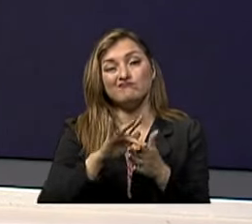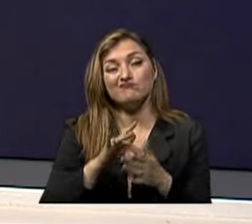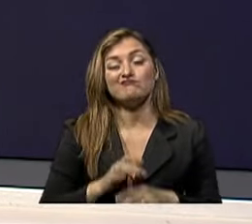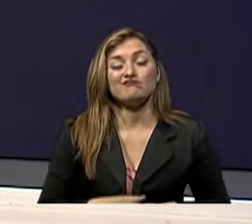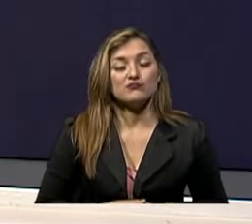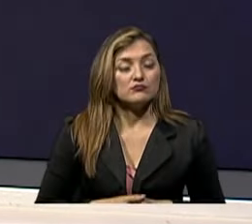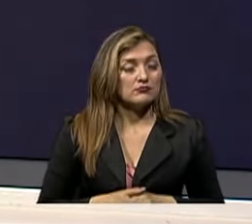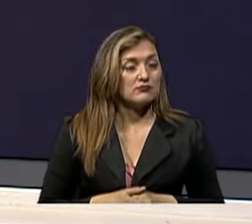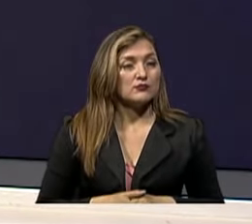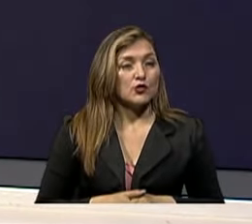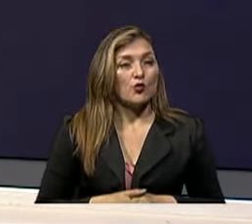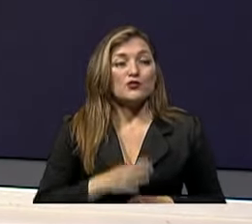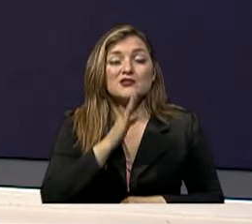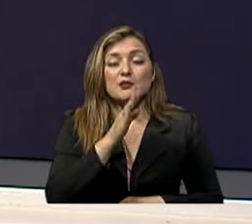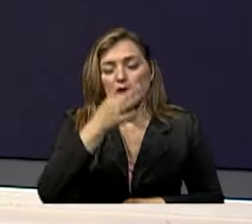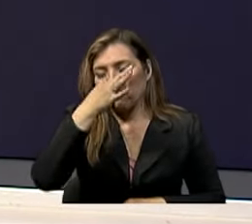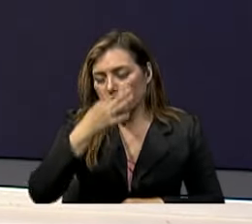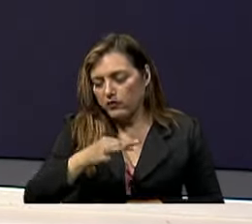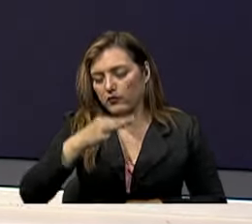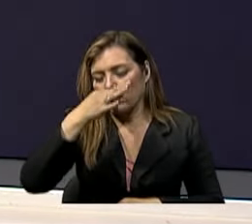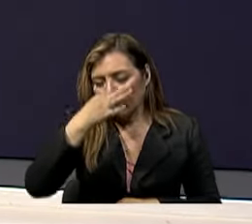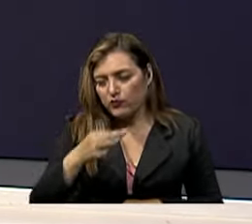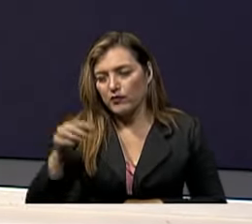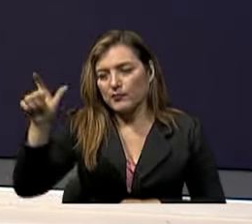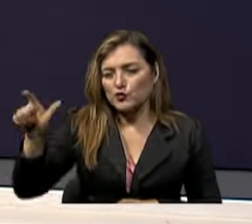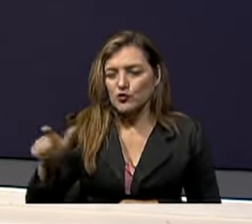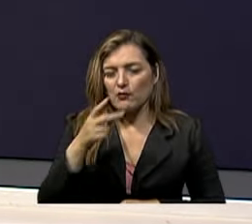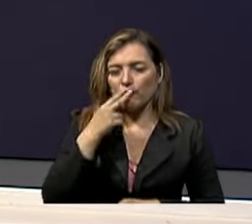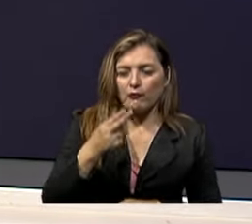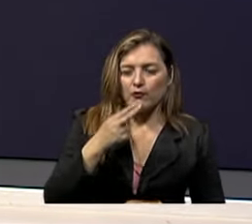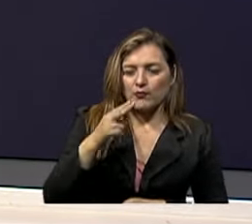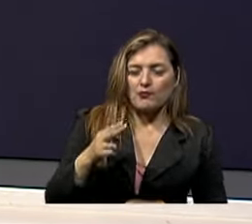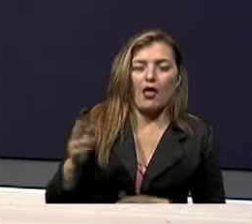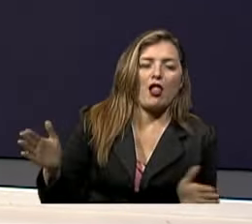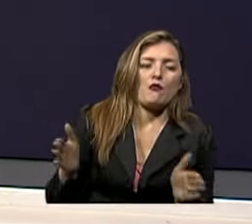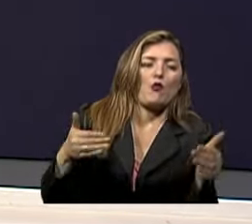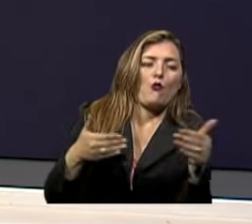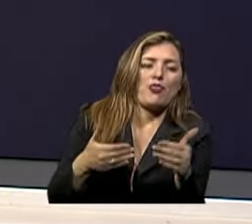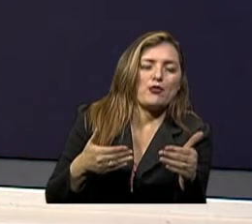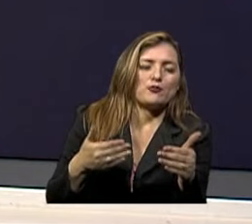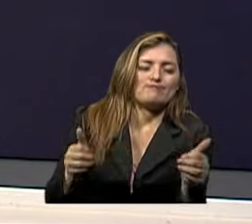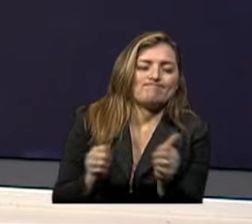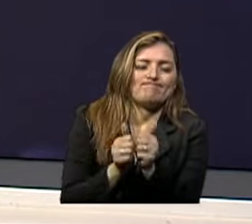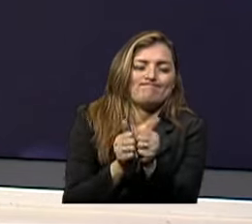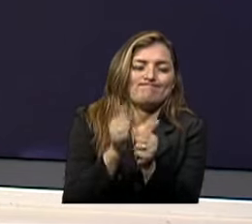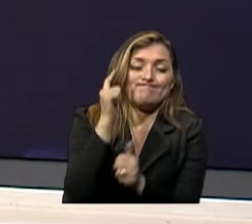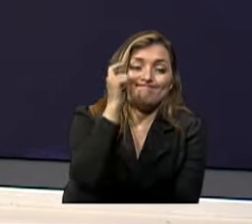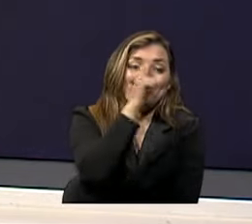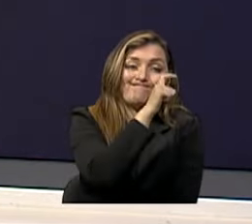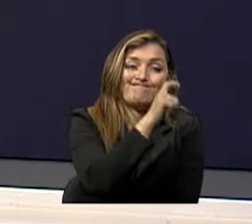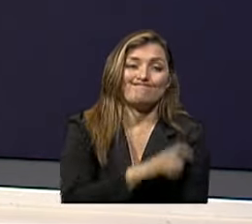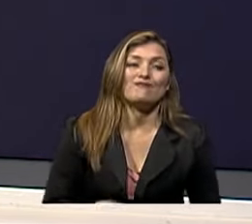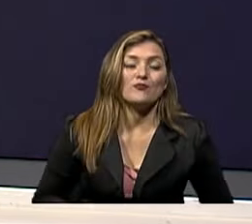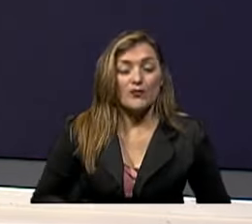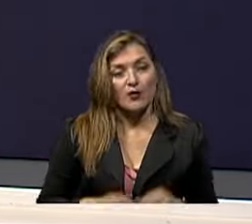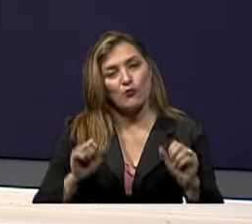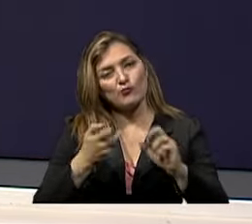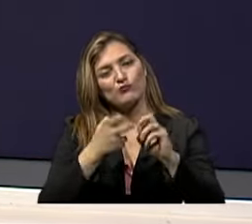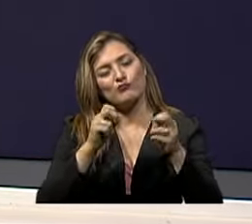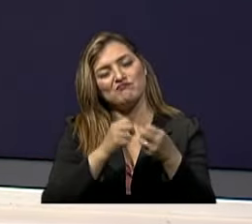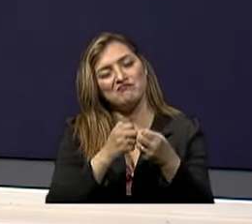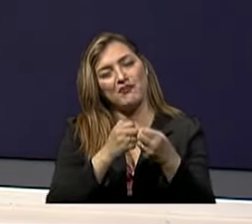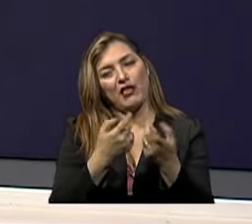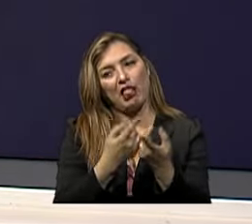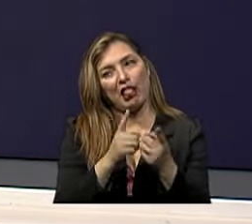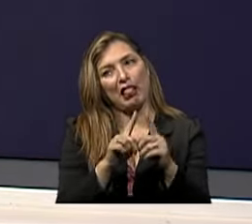forma aguda Tener alergia Todo el tiempo Si es que tu pareja Fuma Y por lo tanto Es un tema complicado Que inclusive Puede terminar En problemas